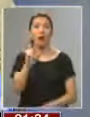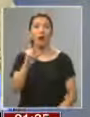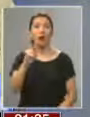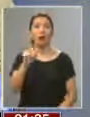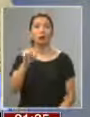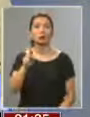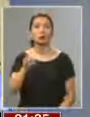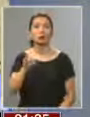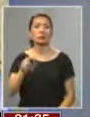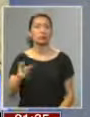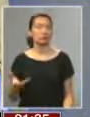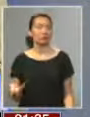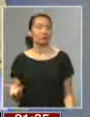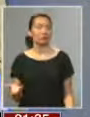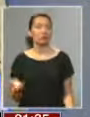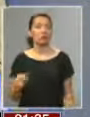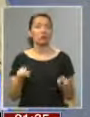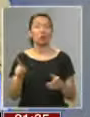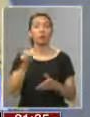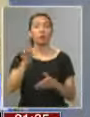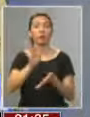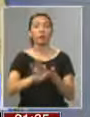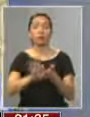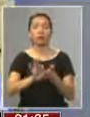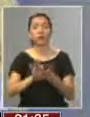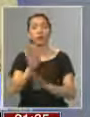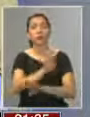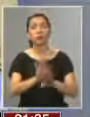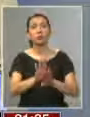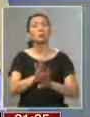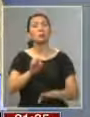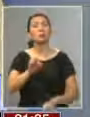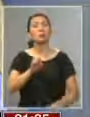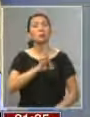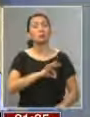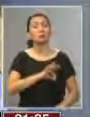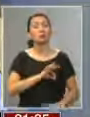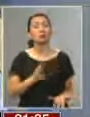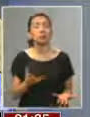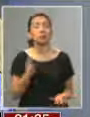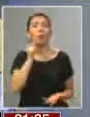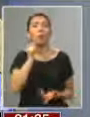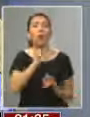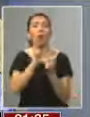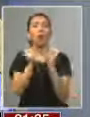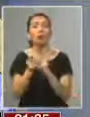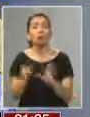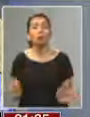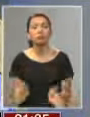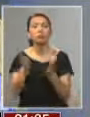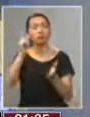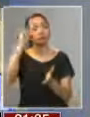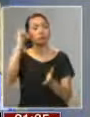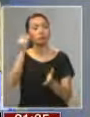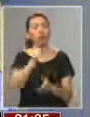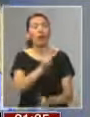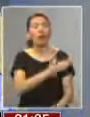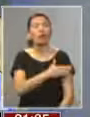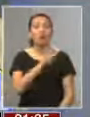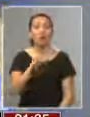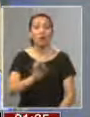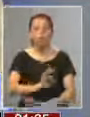cosa más para bajar. Tienen hoy día la Subsecretaría de Previsión Social, los comunistas. ¿Qué cambio han hecho o impulsado en materia de la AFP?